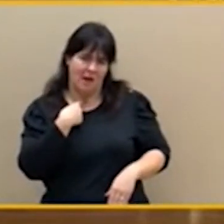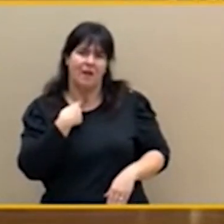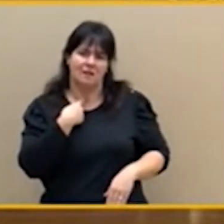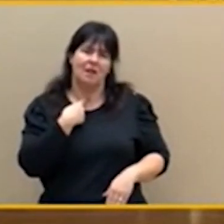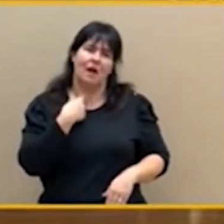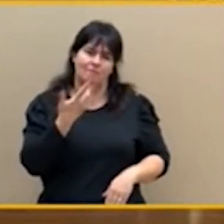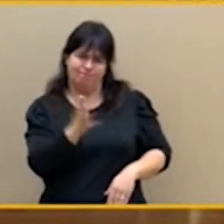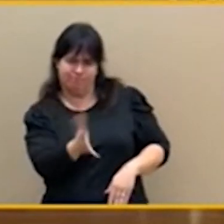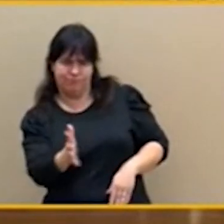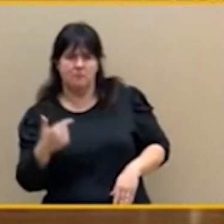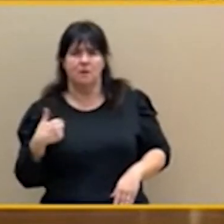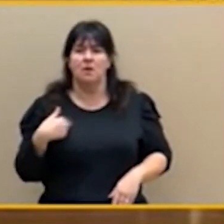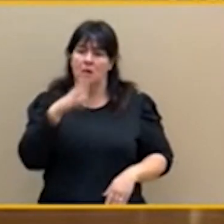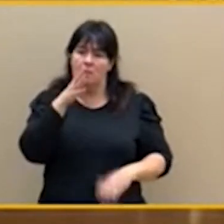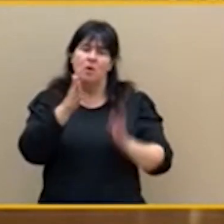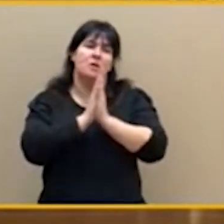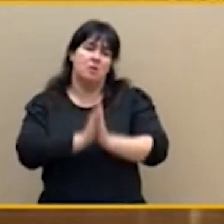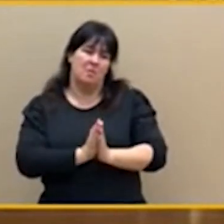Porque, señoría,